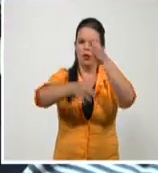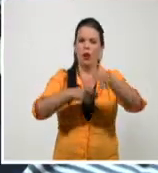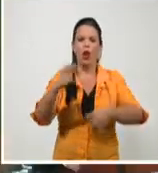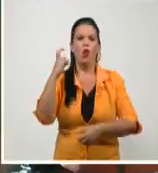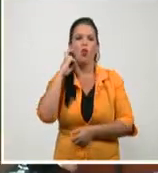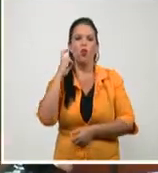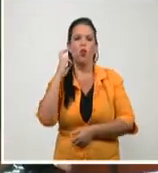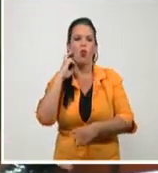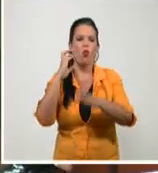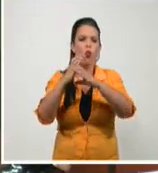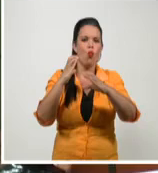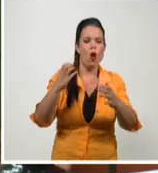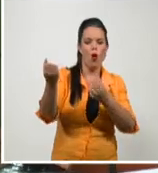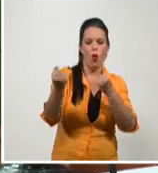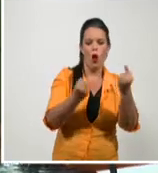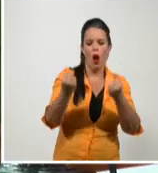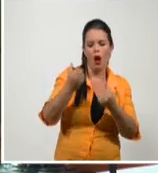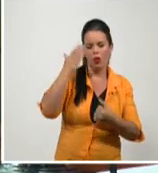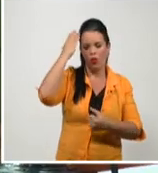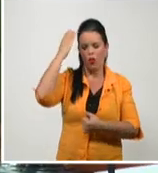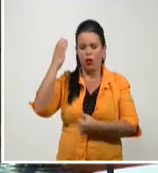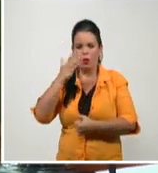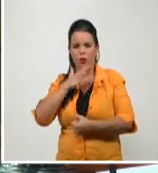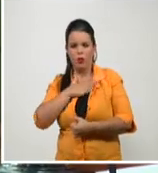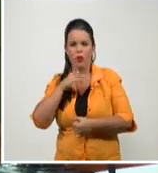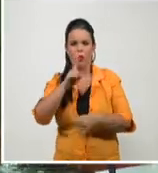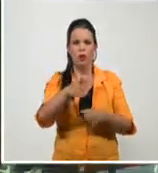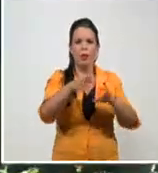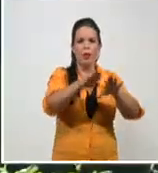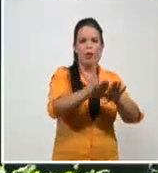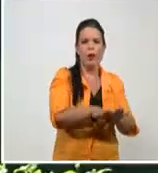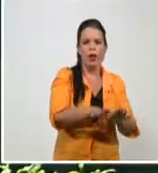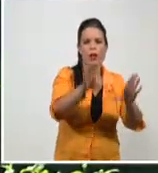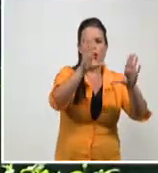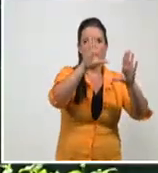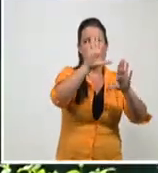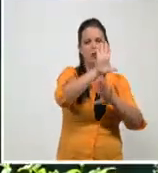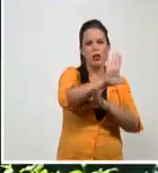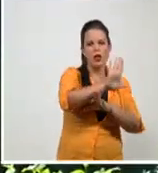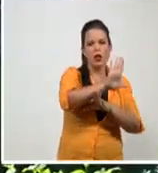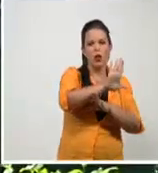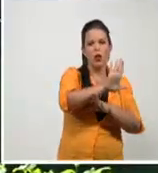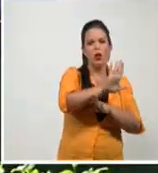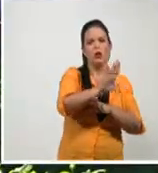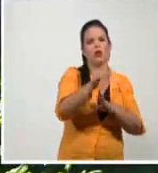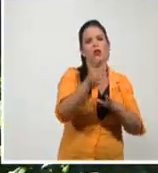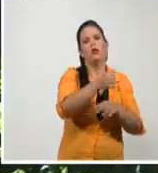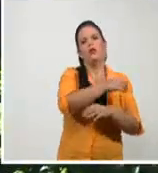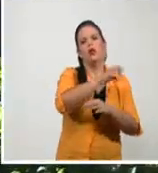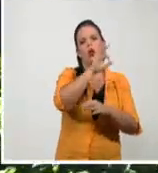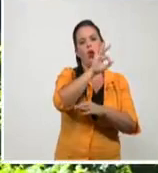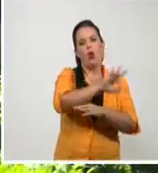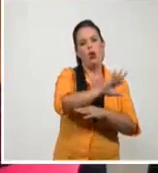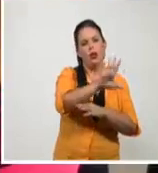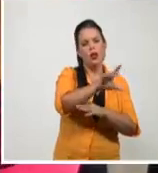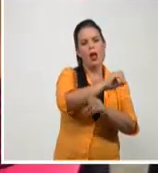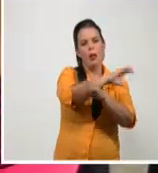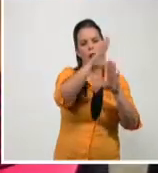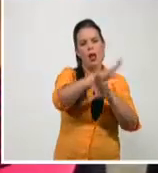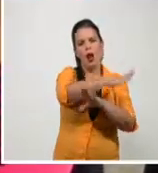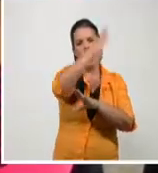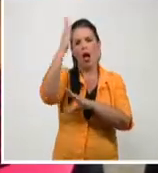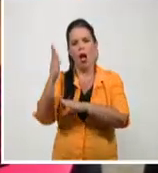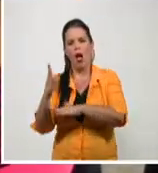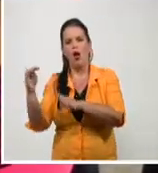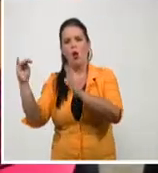privado estará restringido de 5 a 8 de la mañana y de 4 a 7 de la tarde. Ser consecuentes ante la fase que